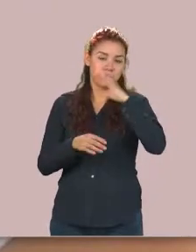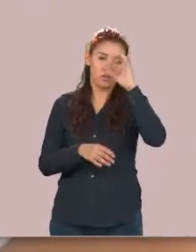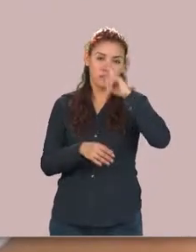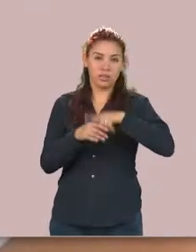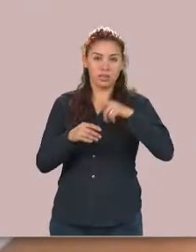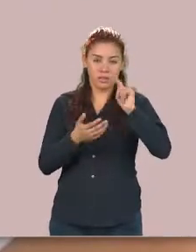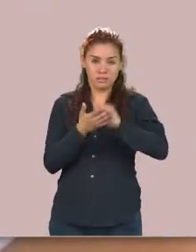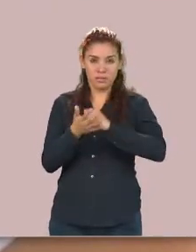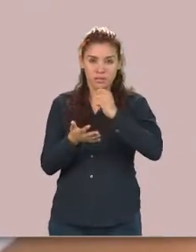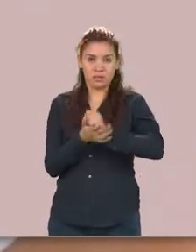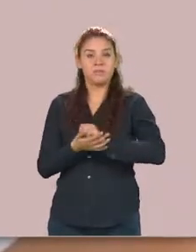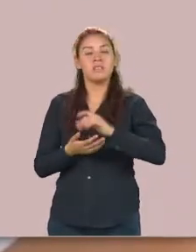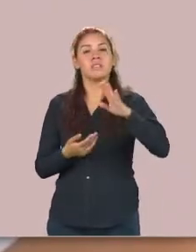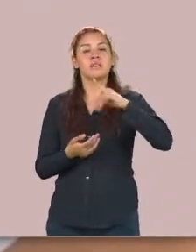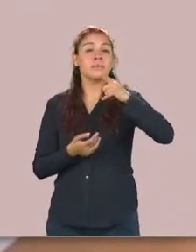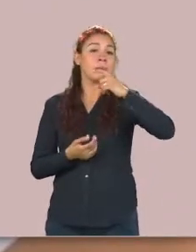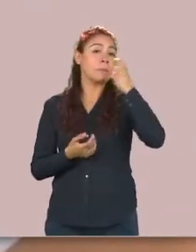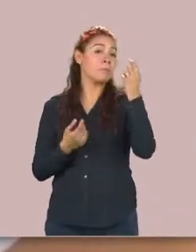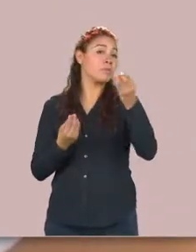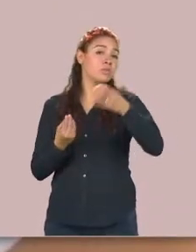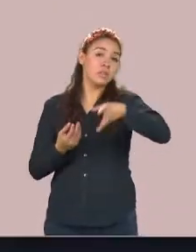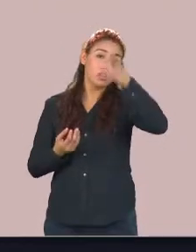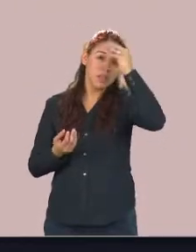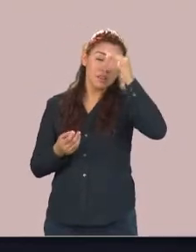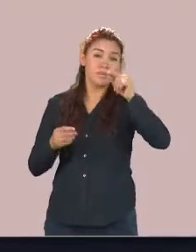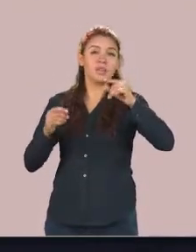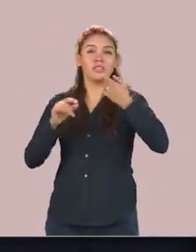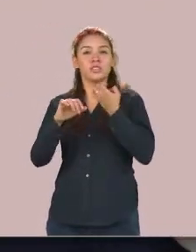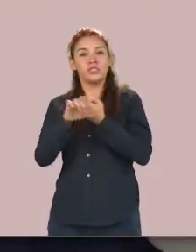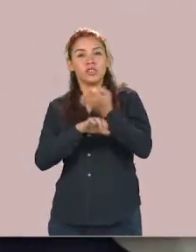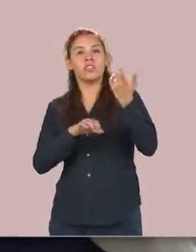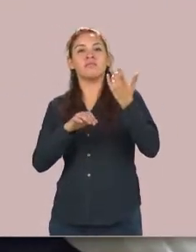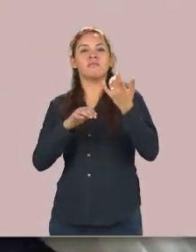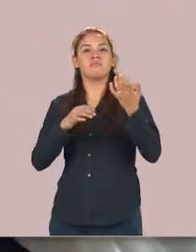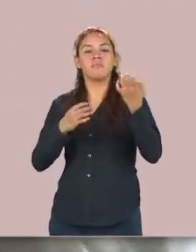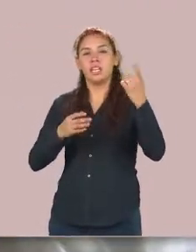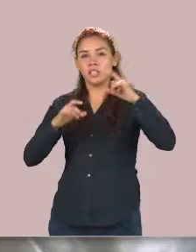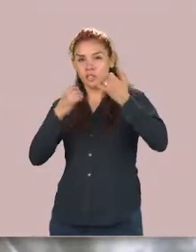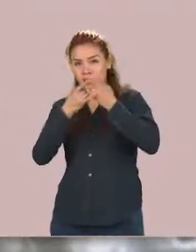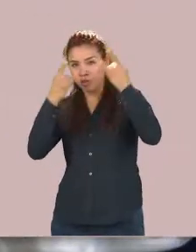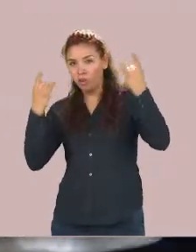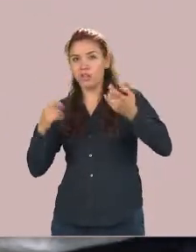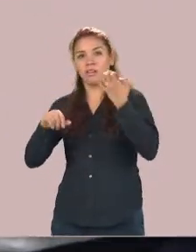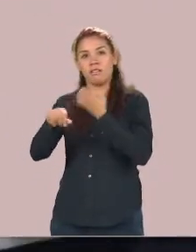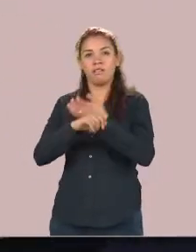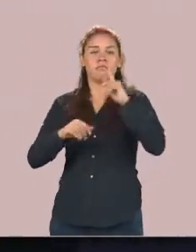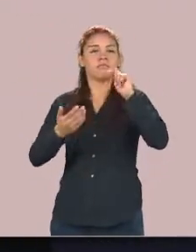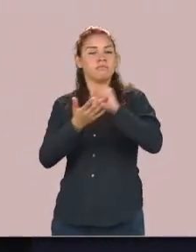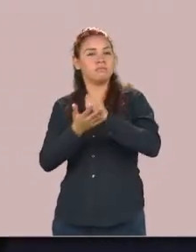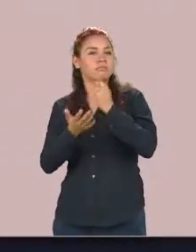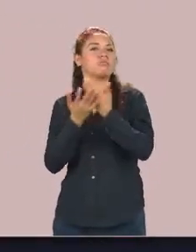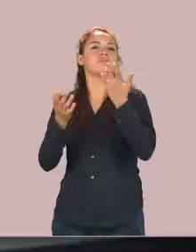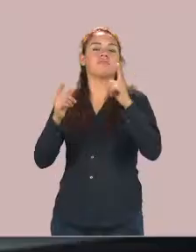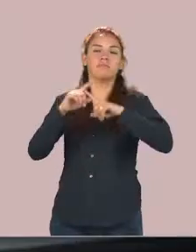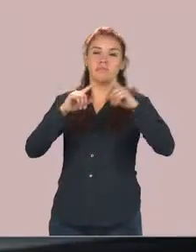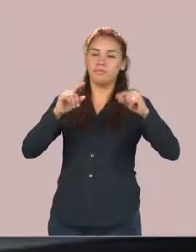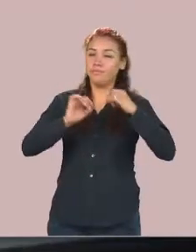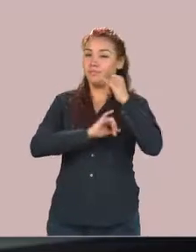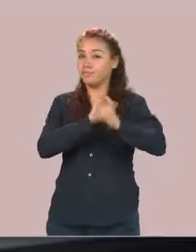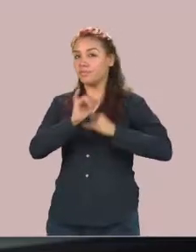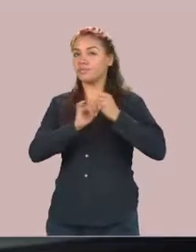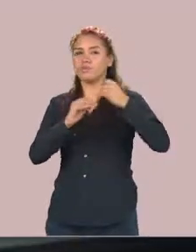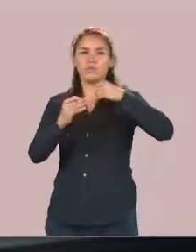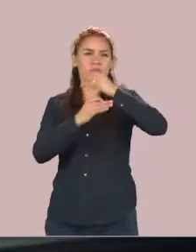conocimiento de la historia regional nacional y universal gestor del patrimonio cultural que posee conocimientos teóricos y metodológicos para